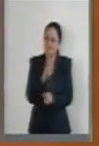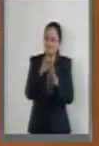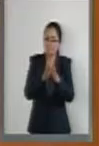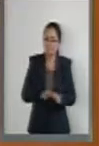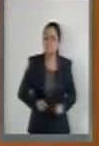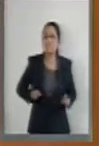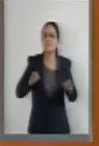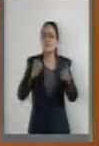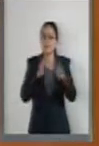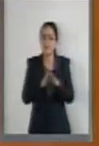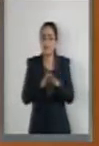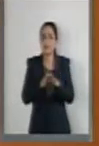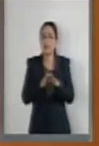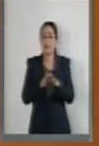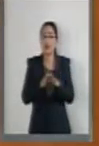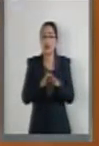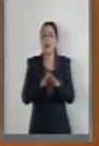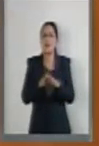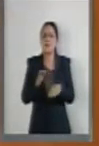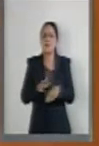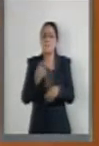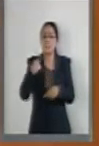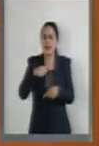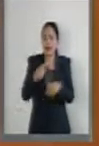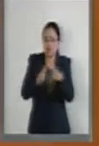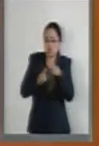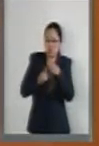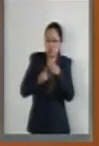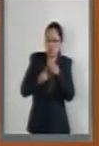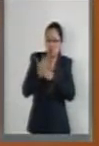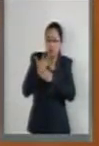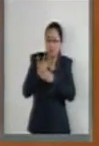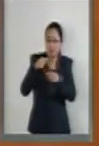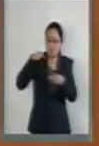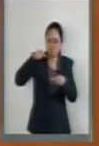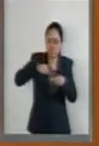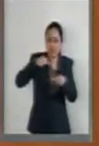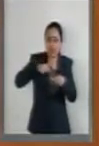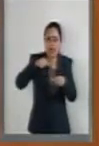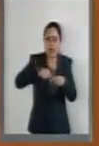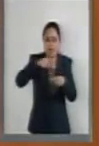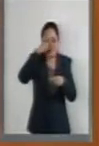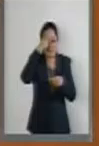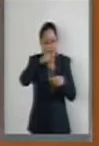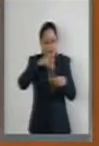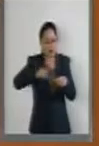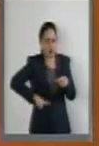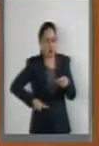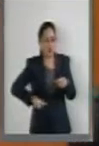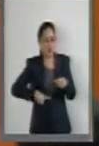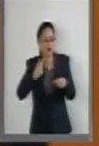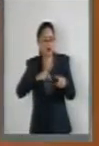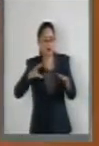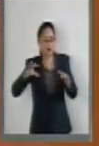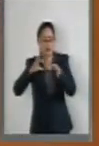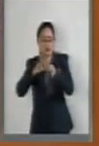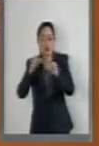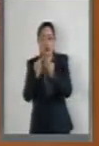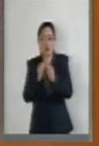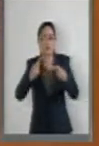federales, para la armonización y la inclusión de las personas con discapacidad. Pero lo que hoy presentamos